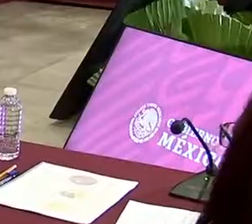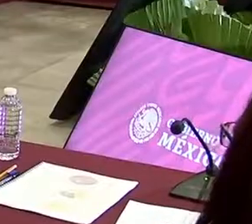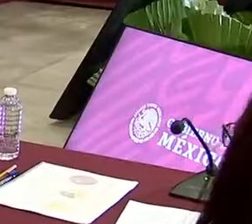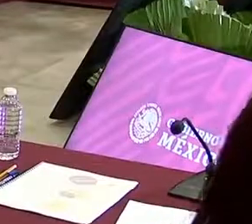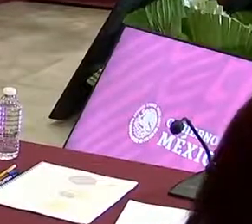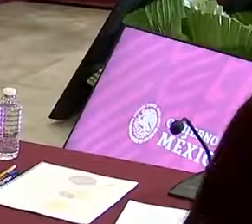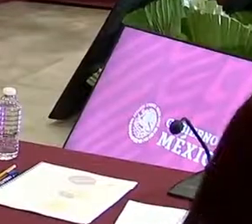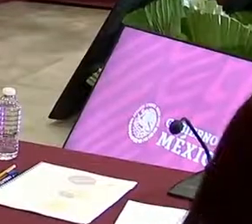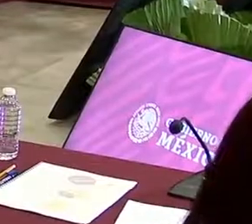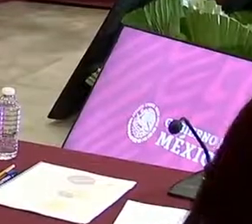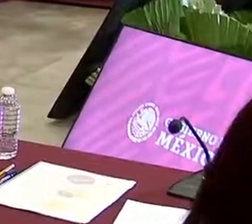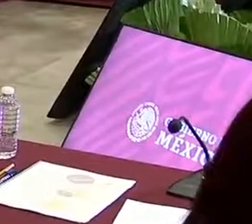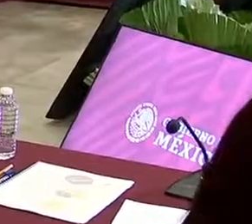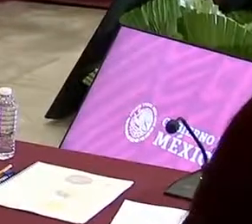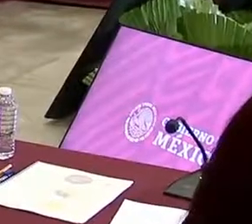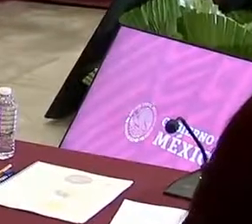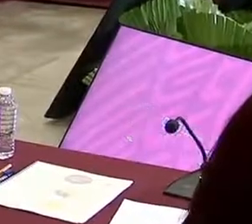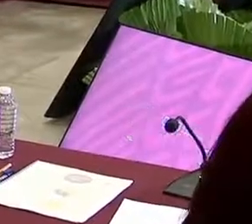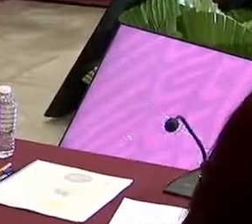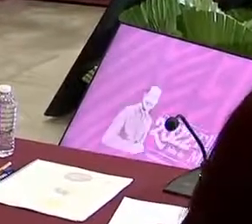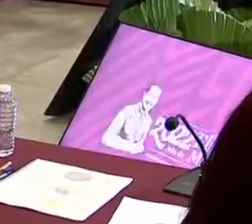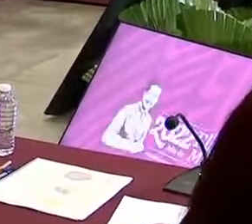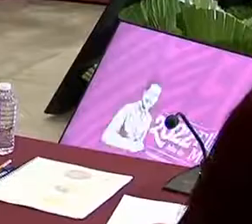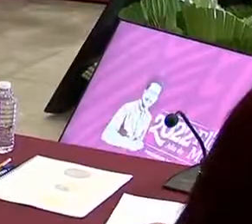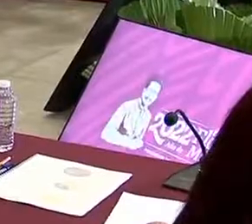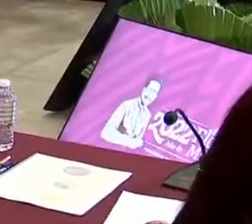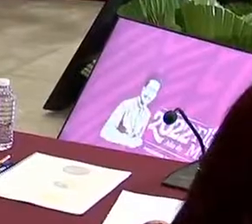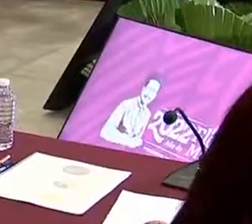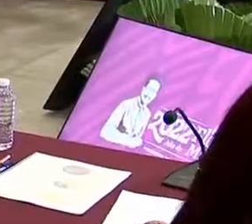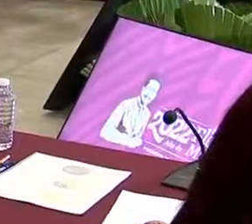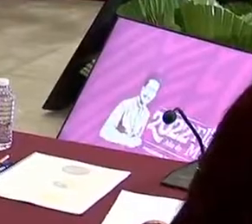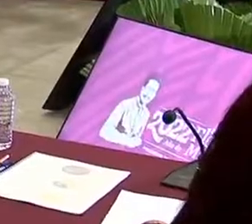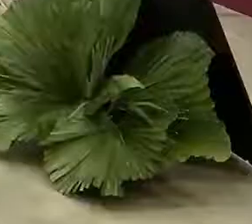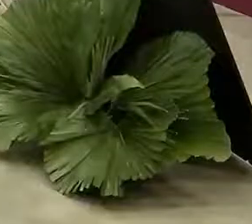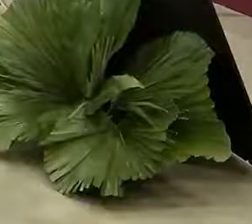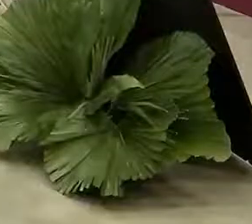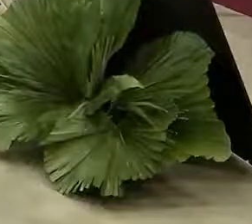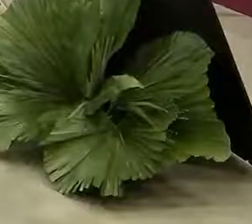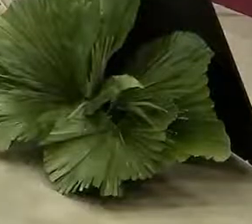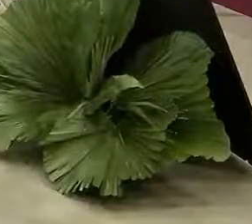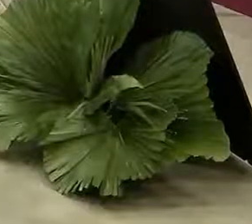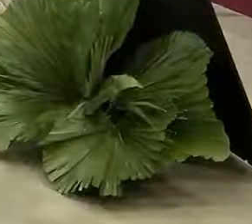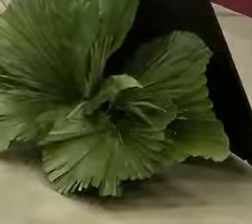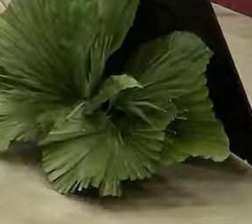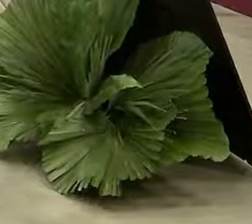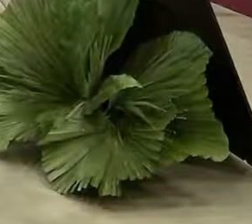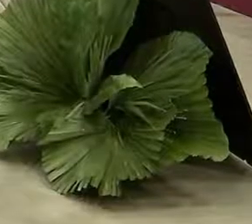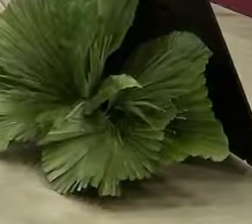La secretaria de Medio Ambiente y Recursos Naturales, María Luisa Alvarez González.